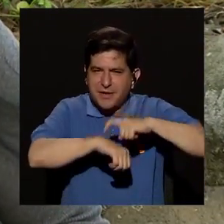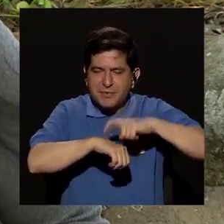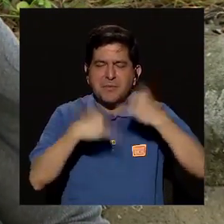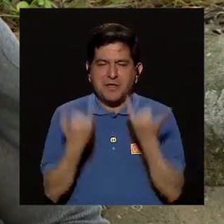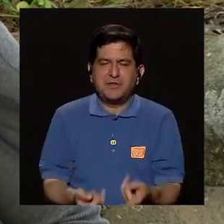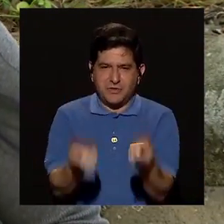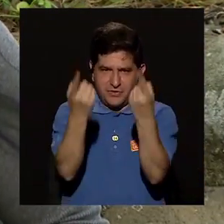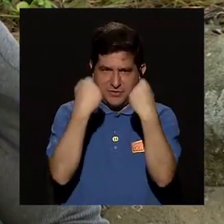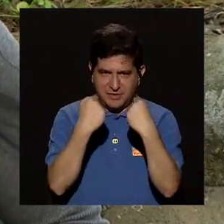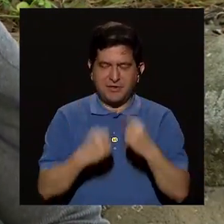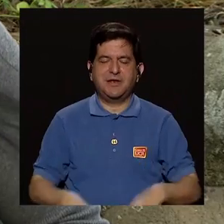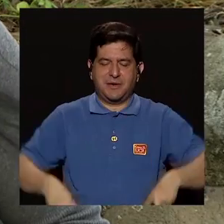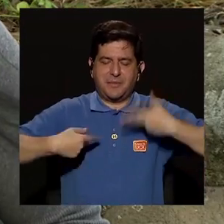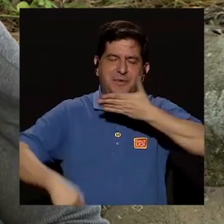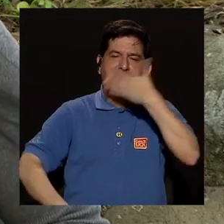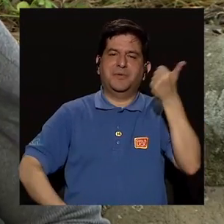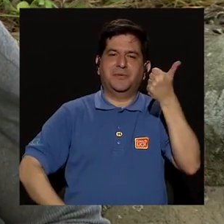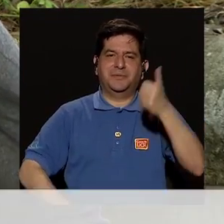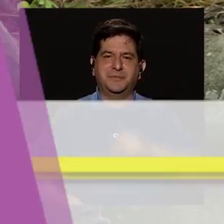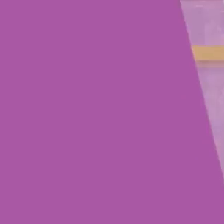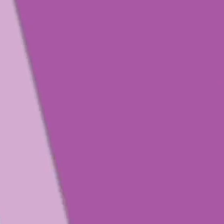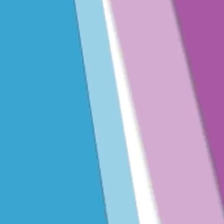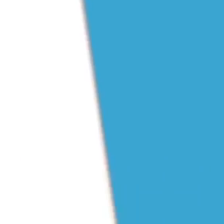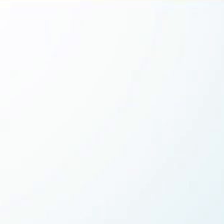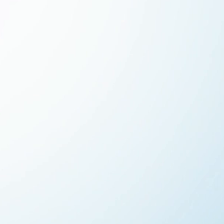más y ya regresamos en Vivir Mejor.